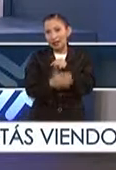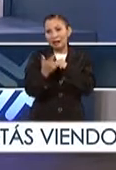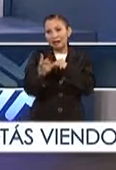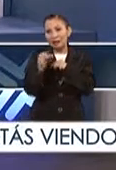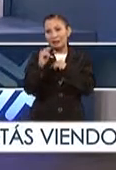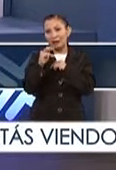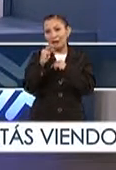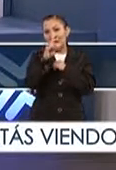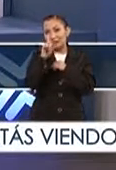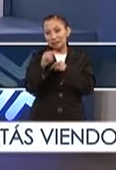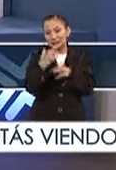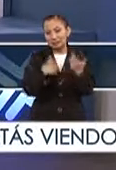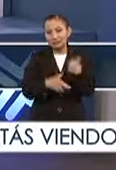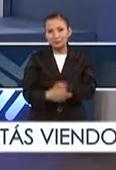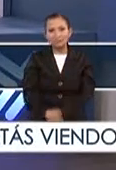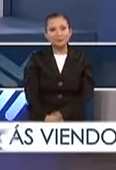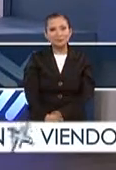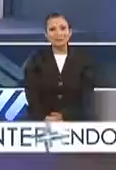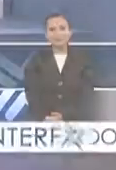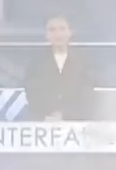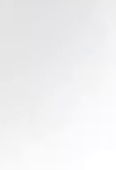Interfaz. Regresamos.